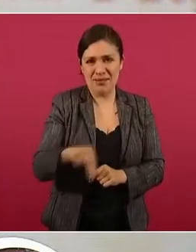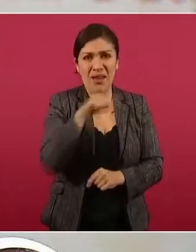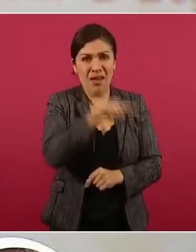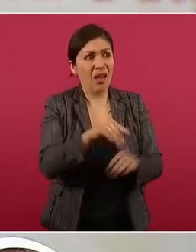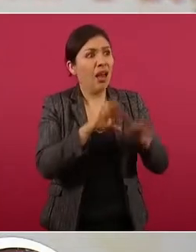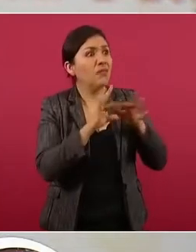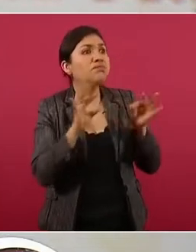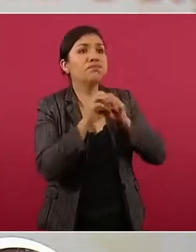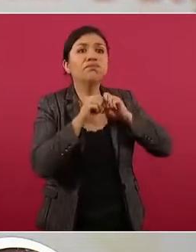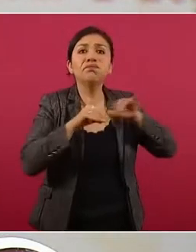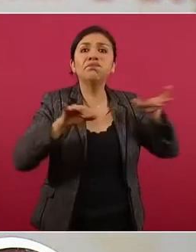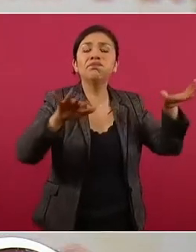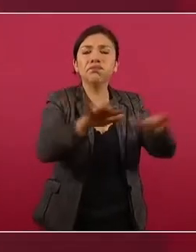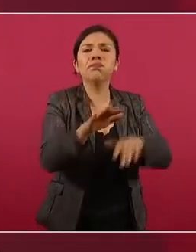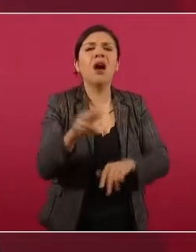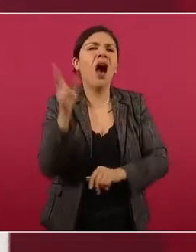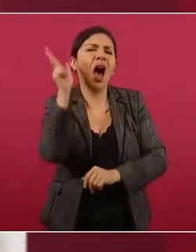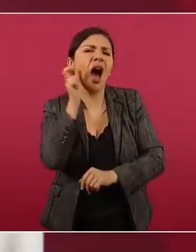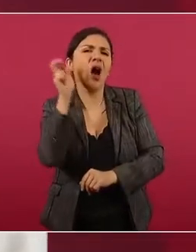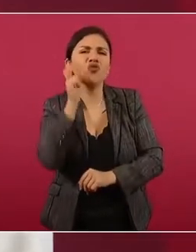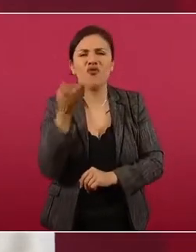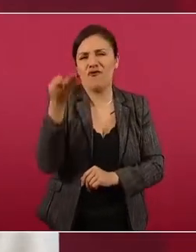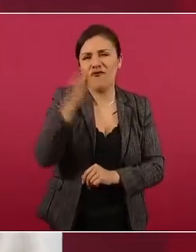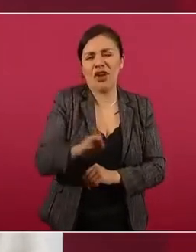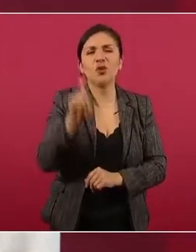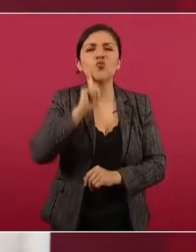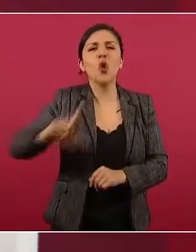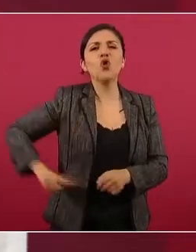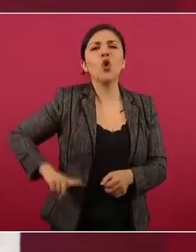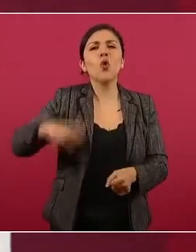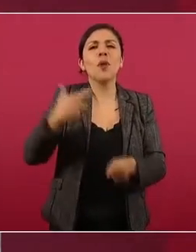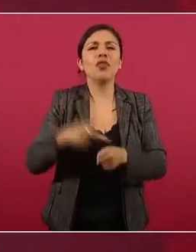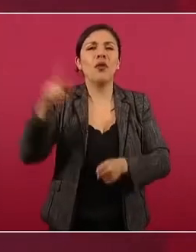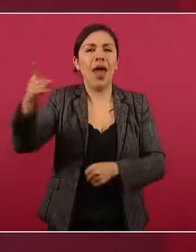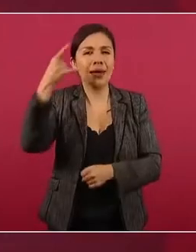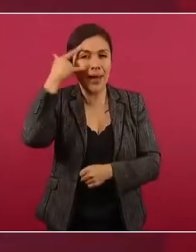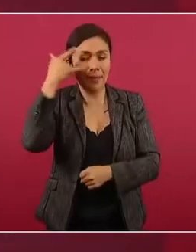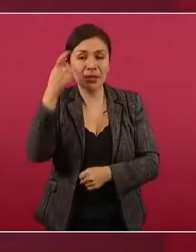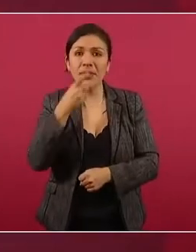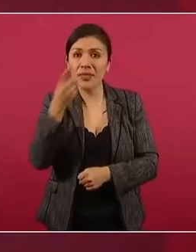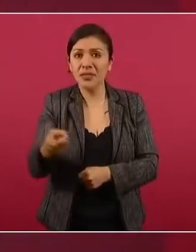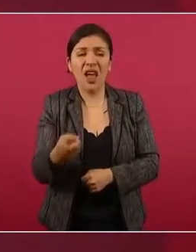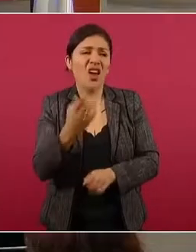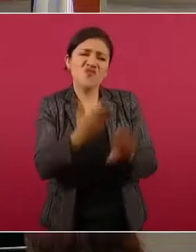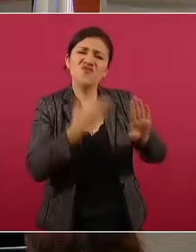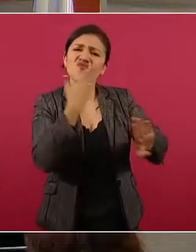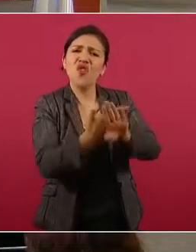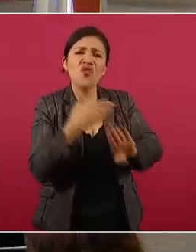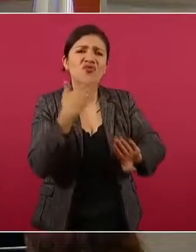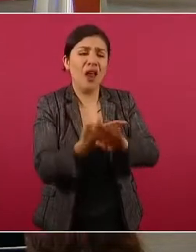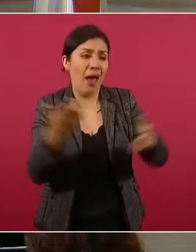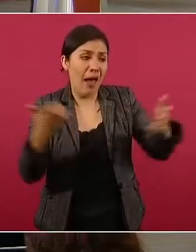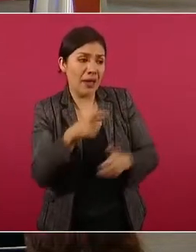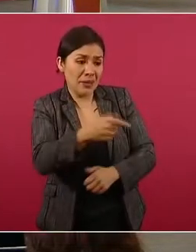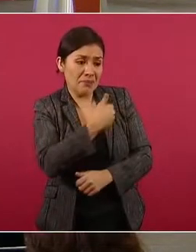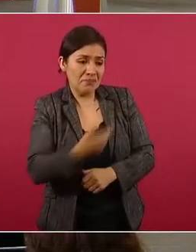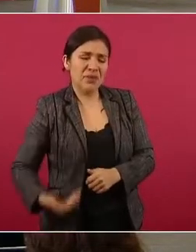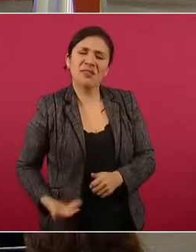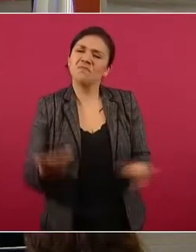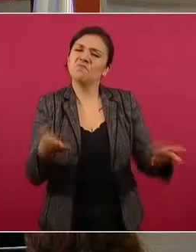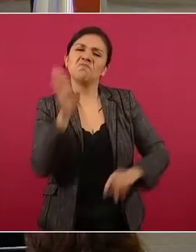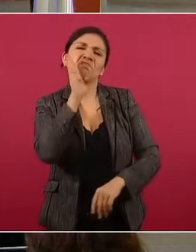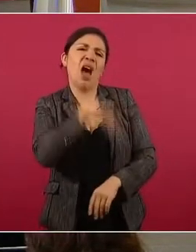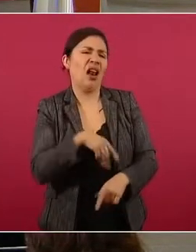difundió un audio falso de la gobernadora de Campeche, quien supuestamente critica el actual del presidente de la